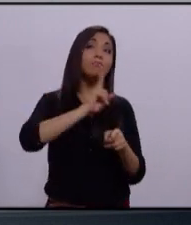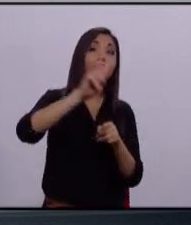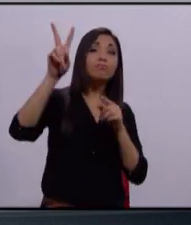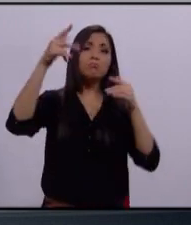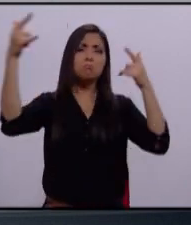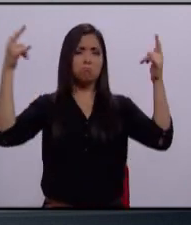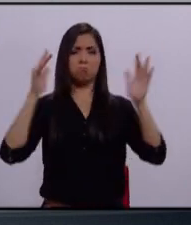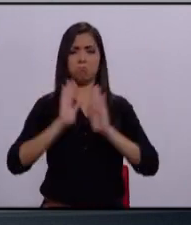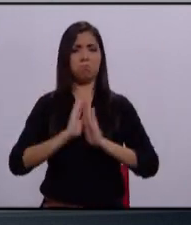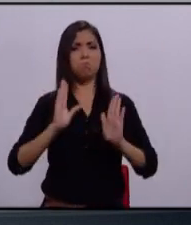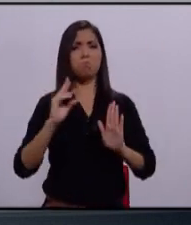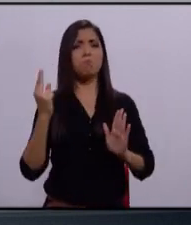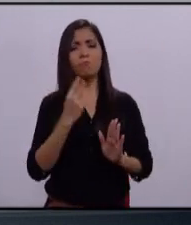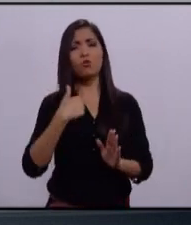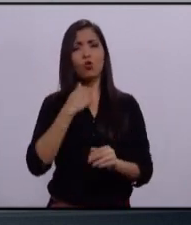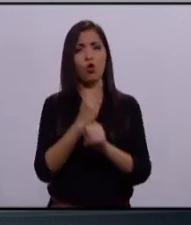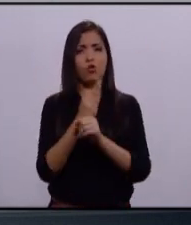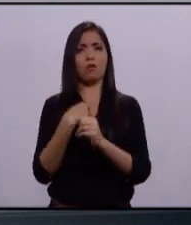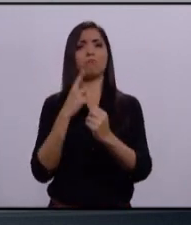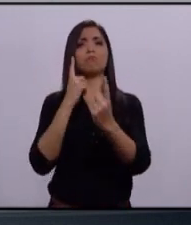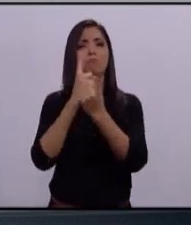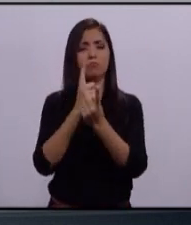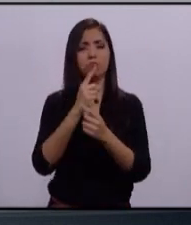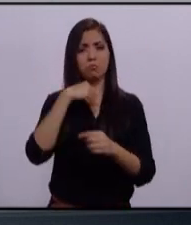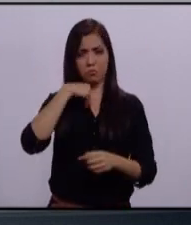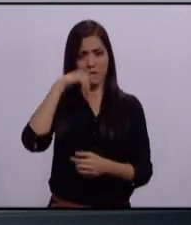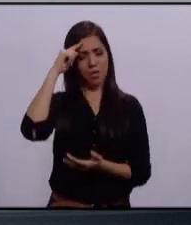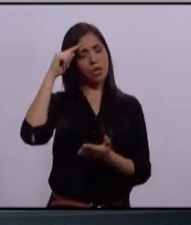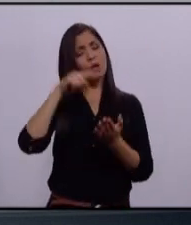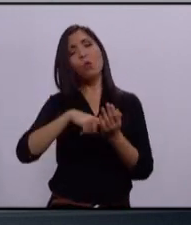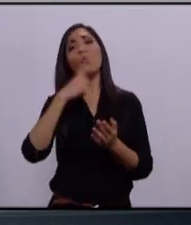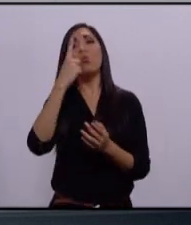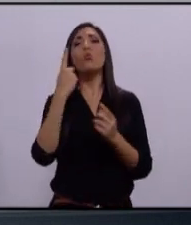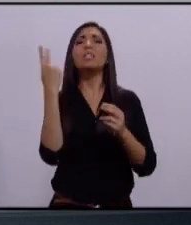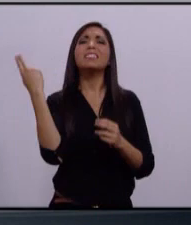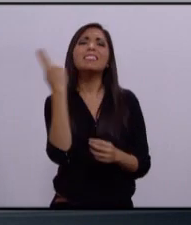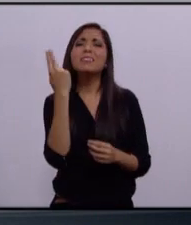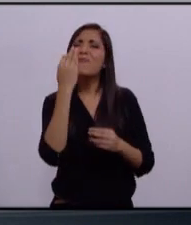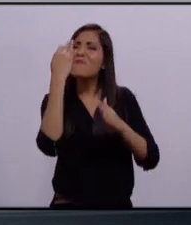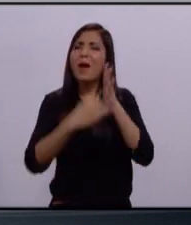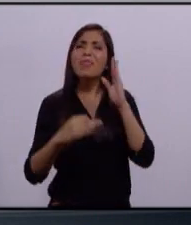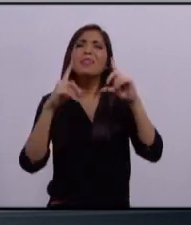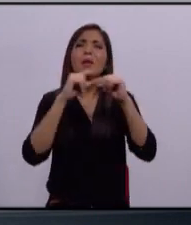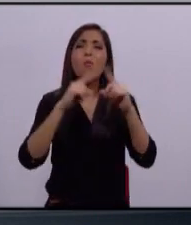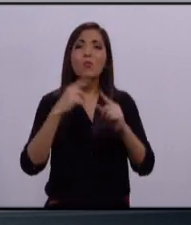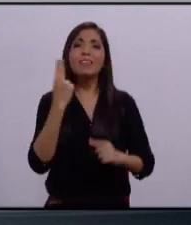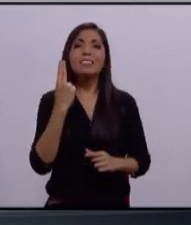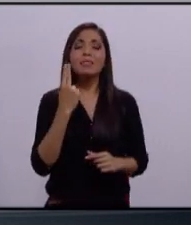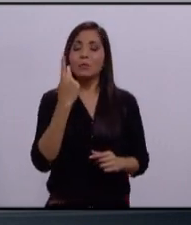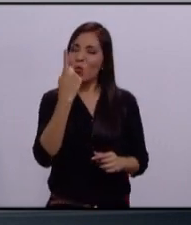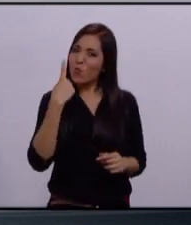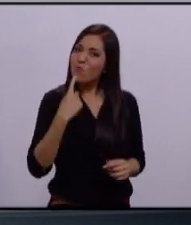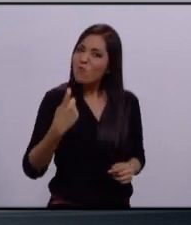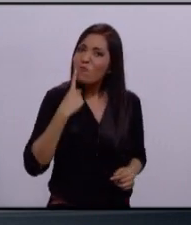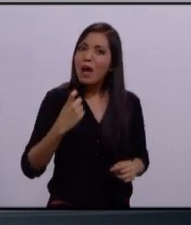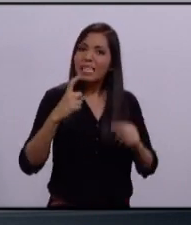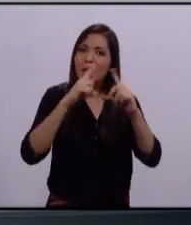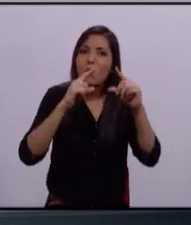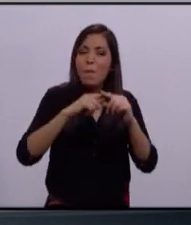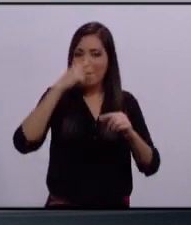A fin de cuentas, creo que ahorita lo único que necesita Zapopan es esforzarnos al máximo